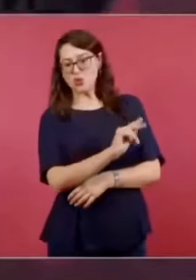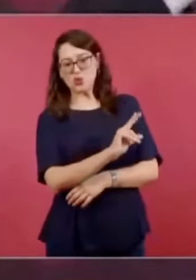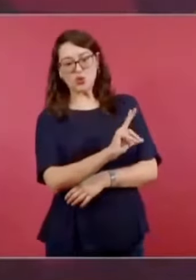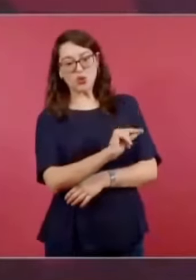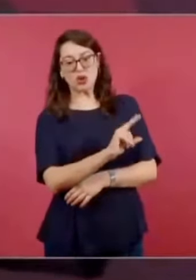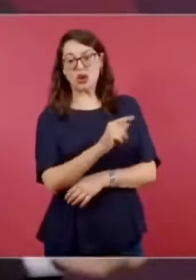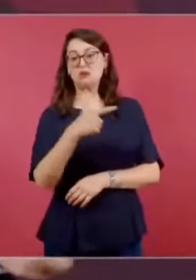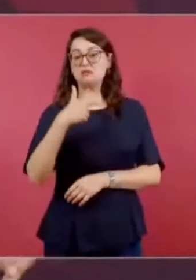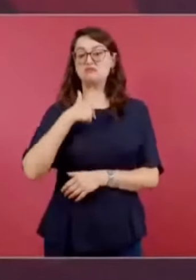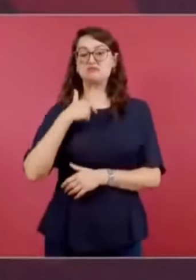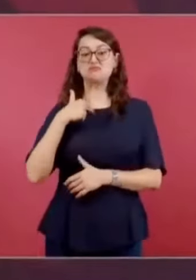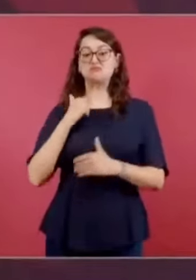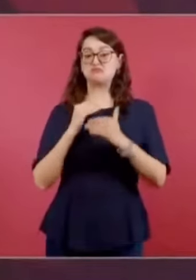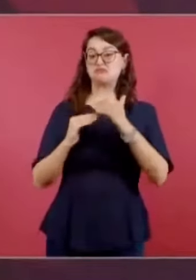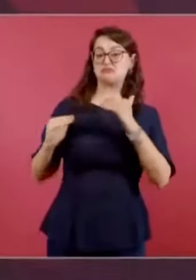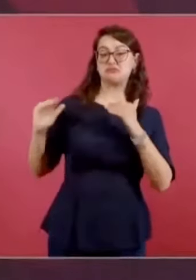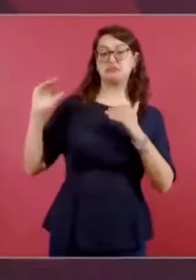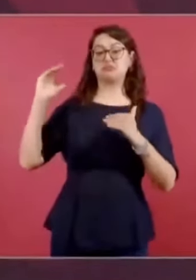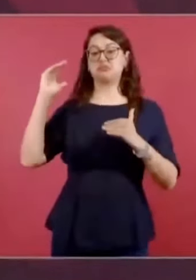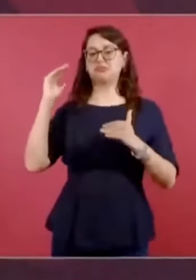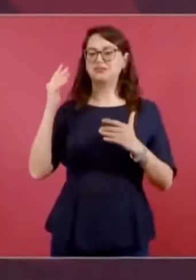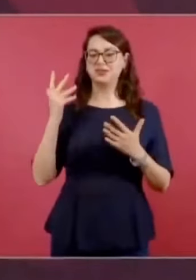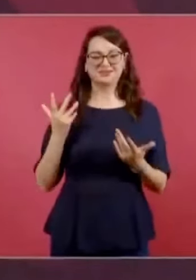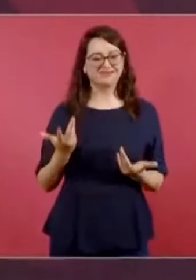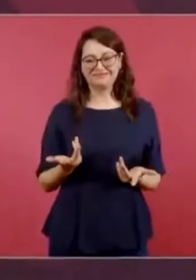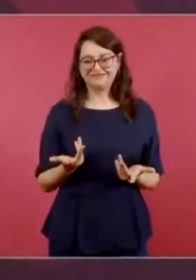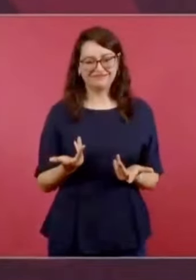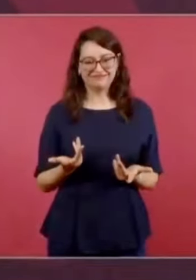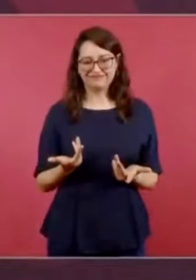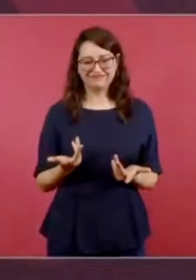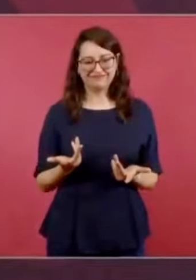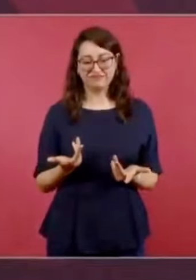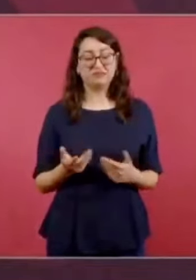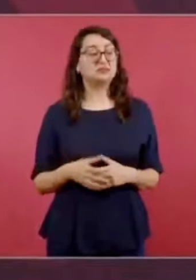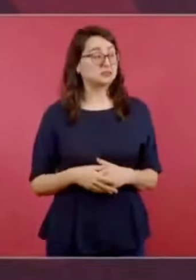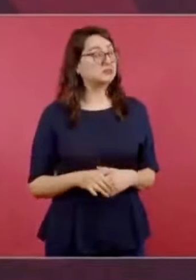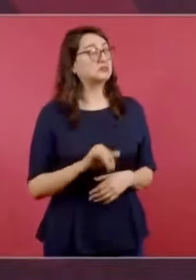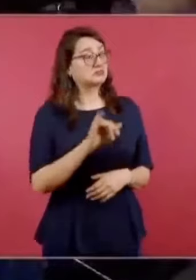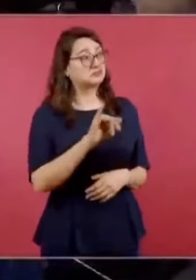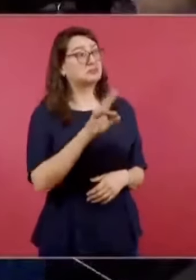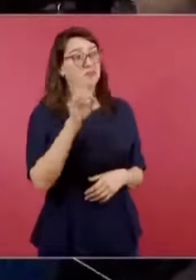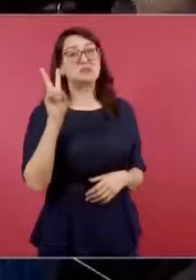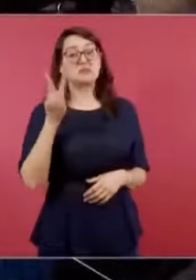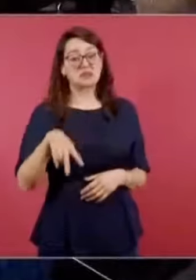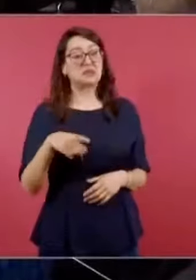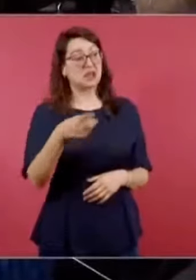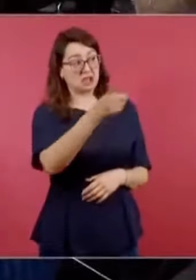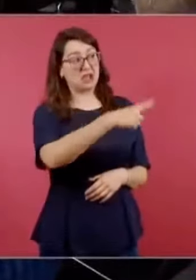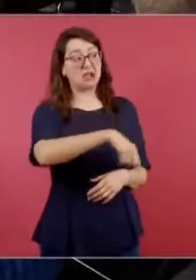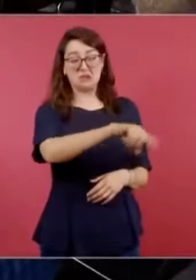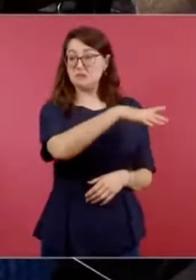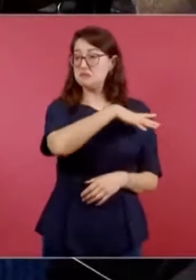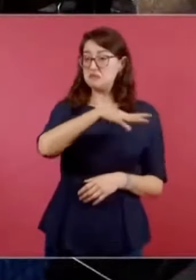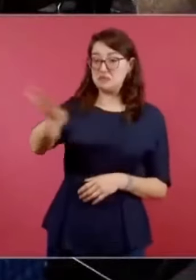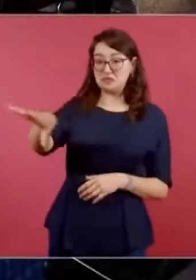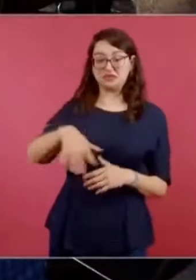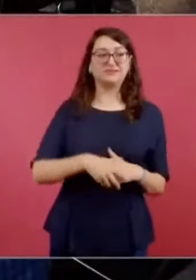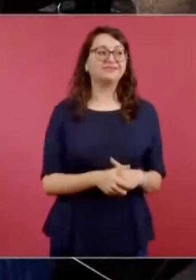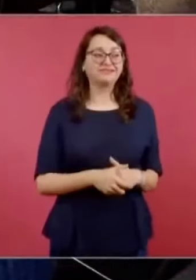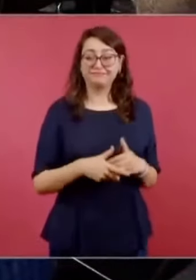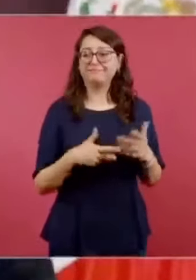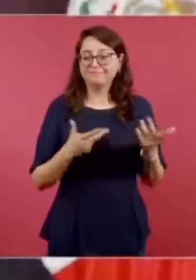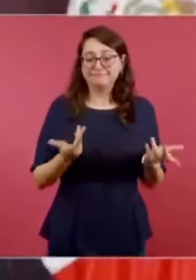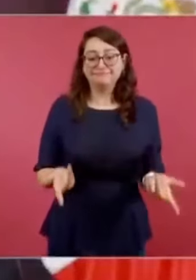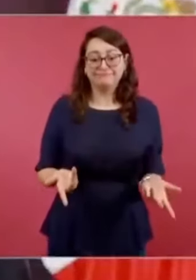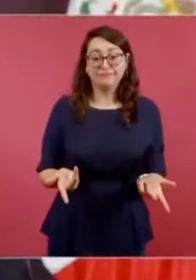superiores, sino es un asunto de sentirnos iguales